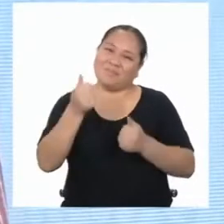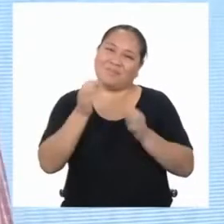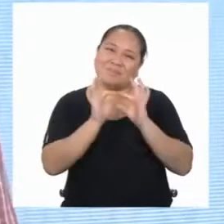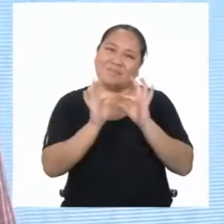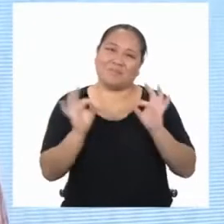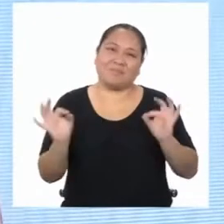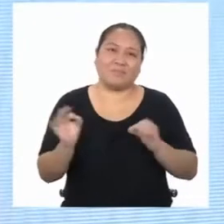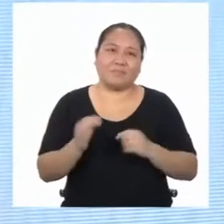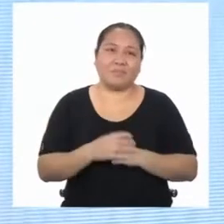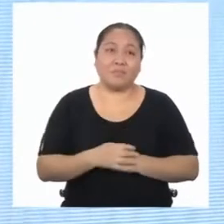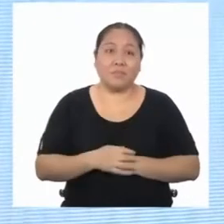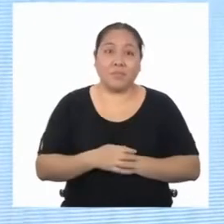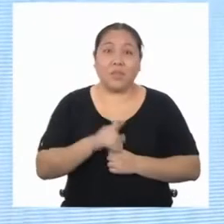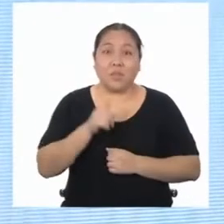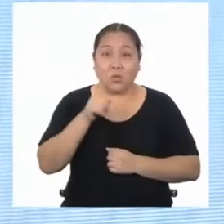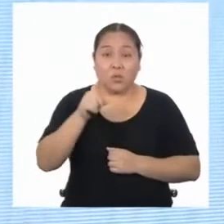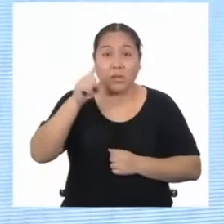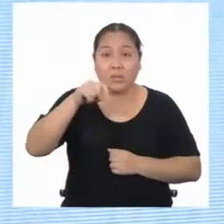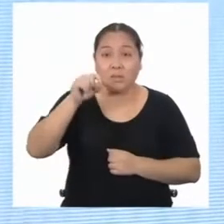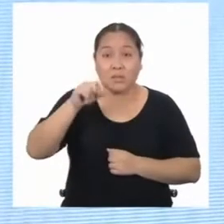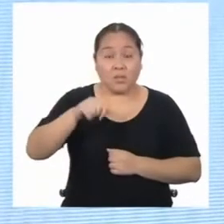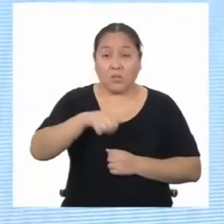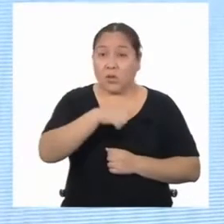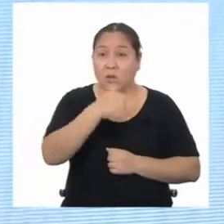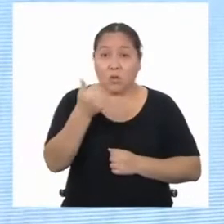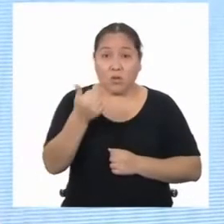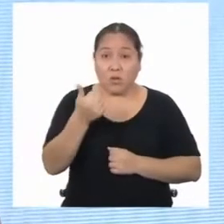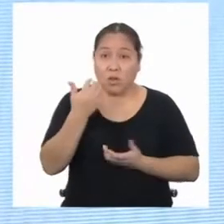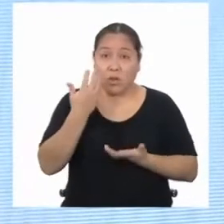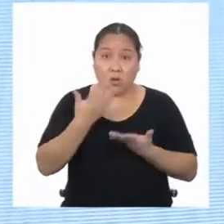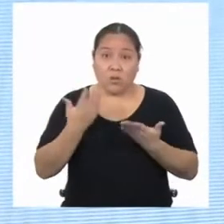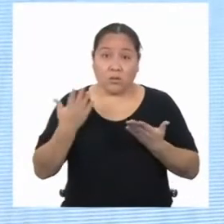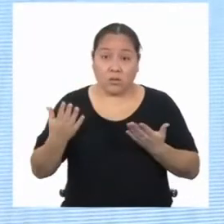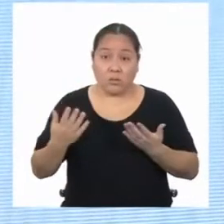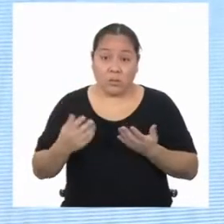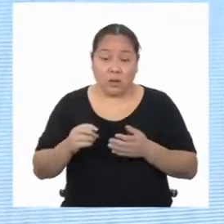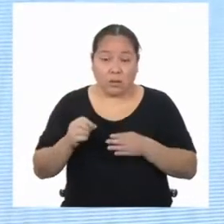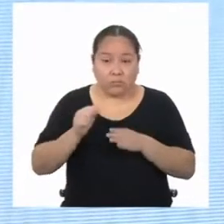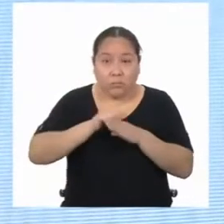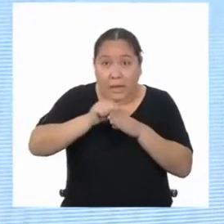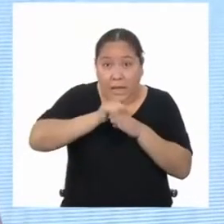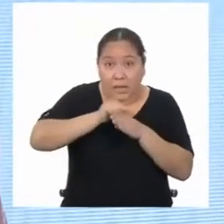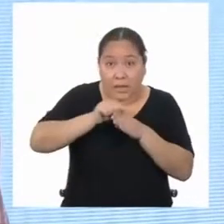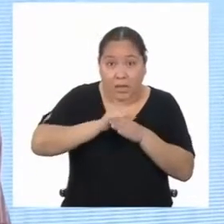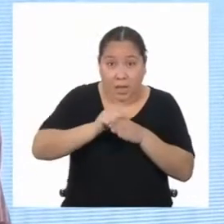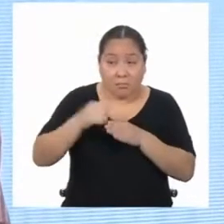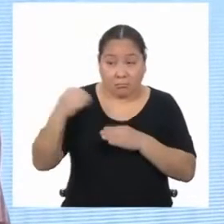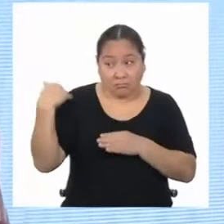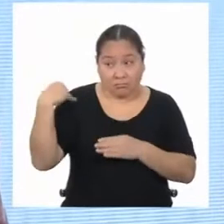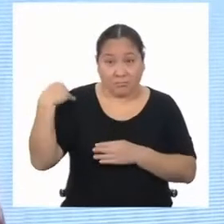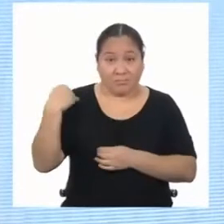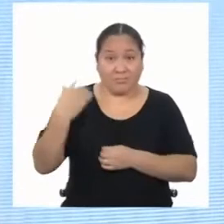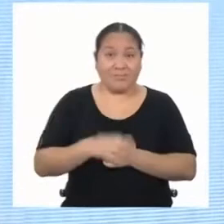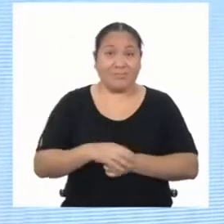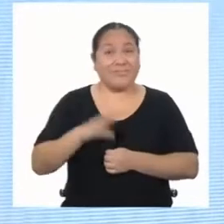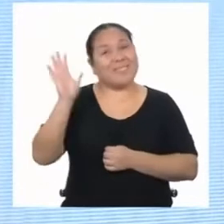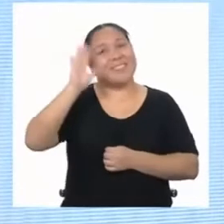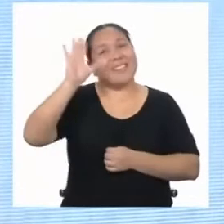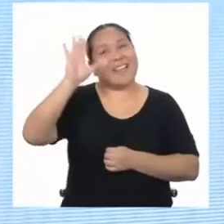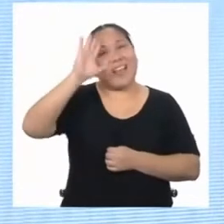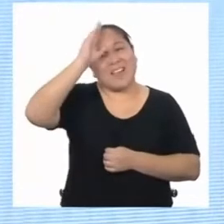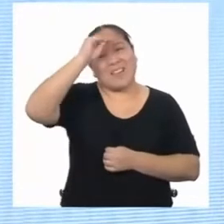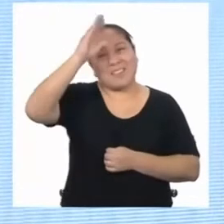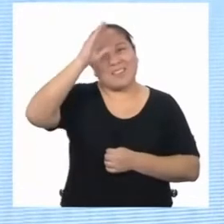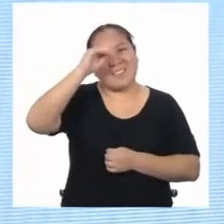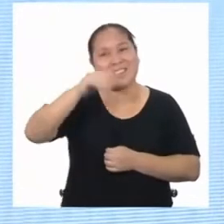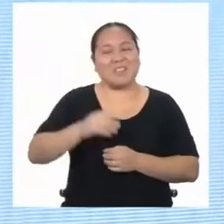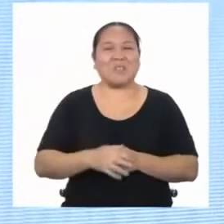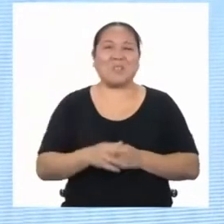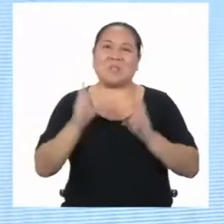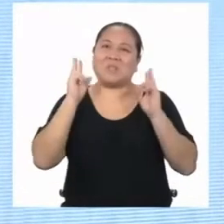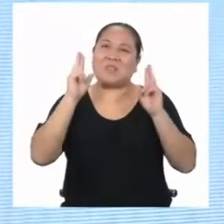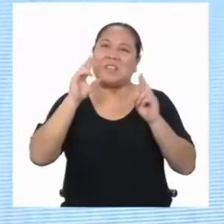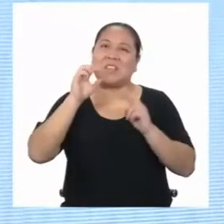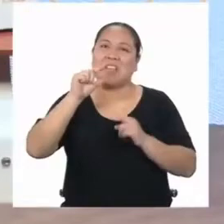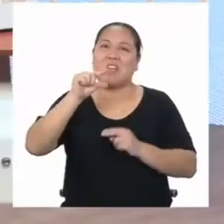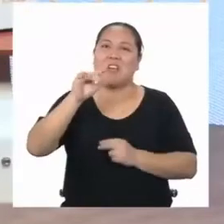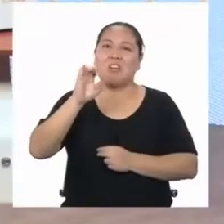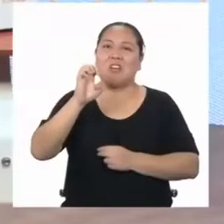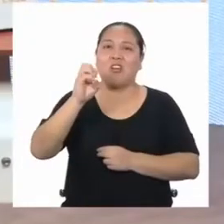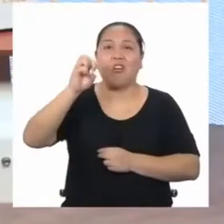Más bien, si necesitas ayuda para repasar, no dudes en llamarme. ¡Chao, chicas y chicos! ¡Suerte con geometría!